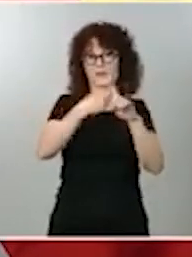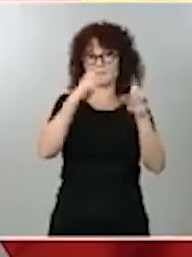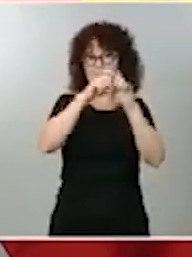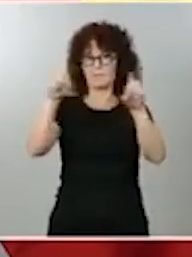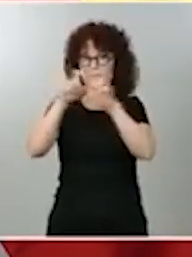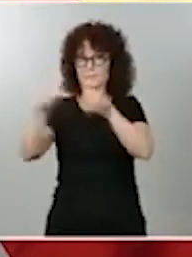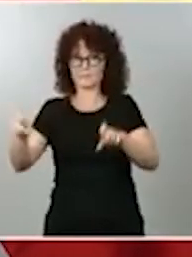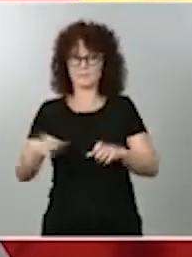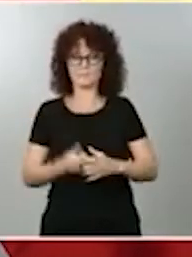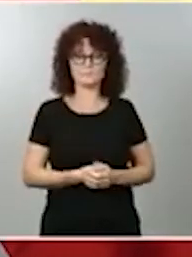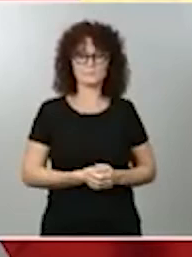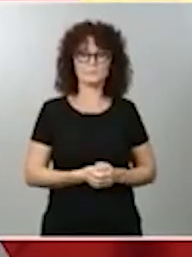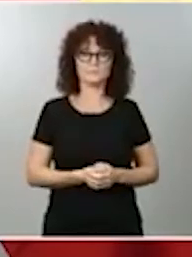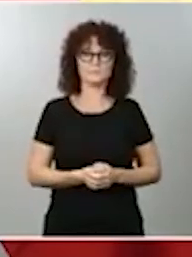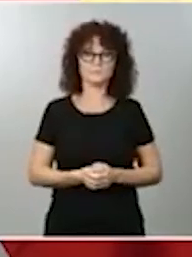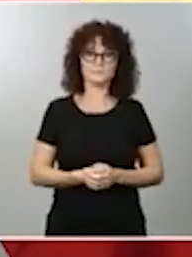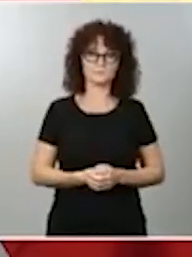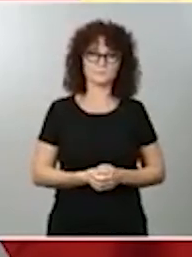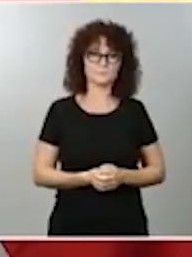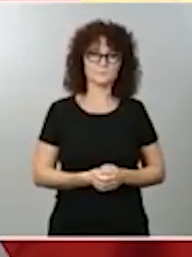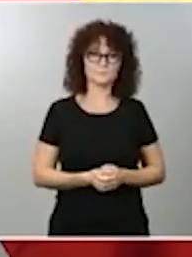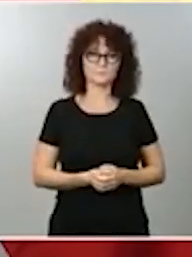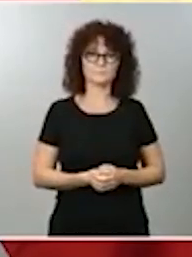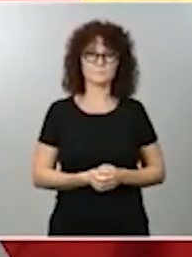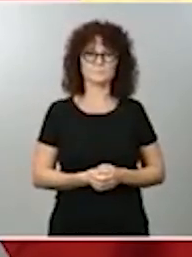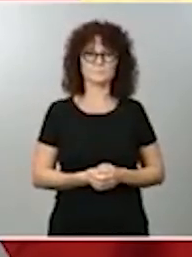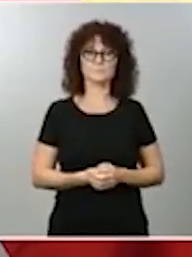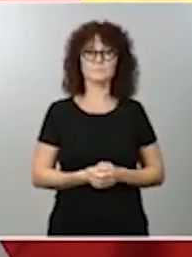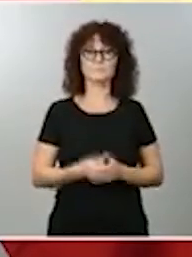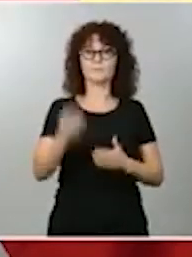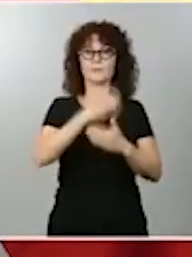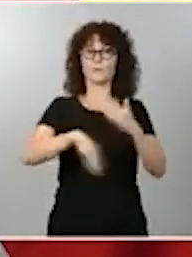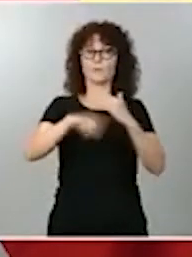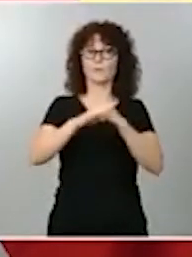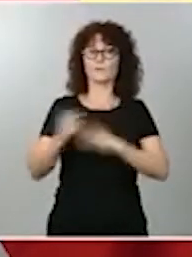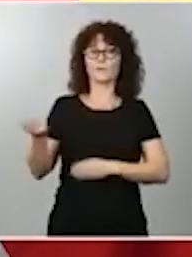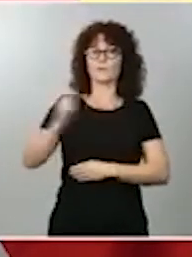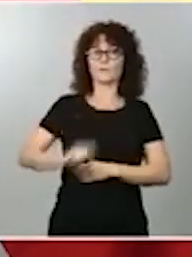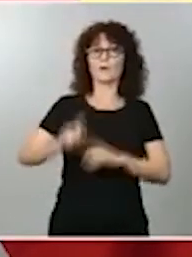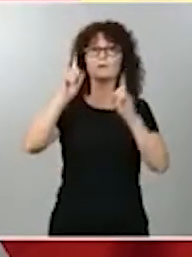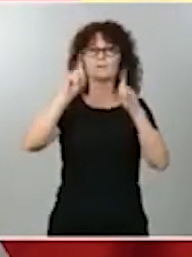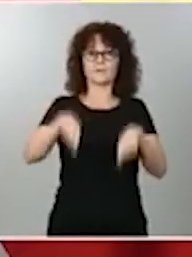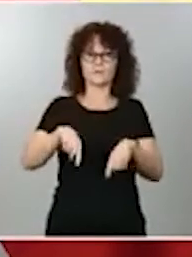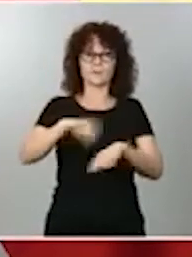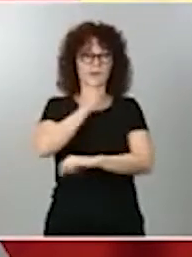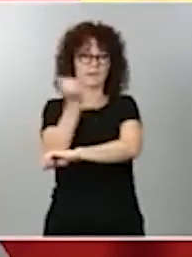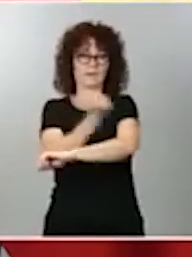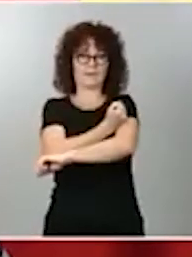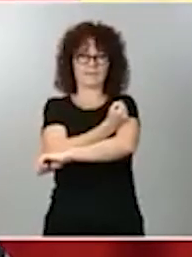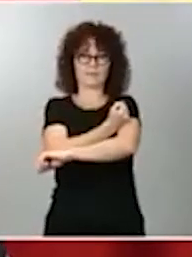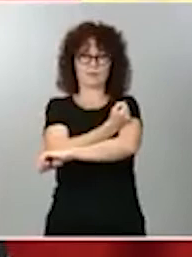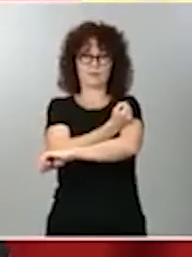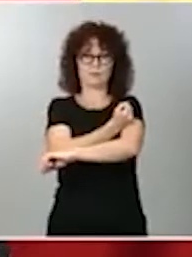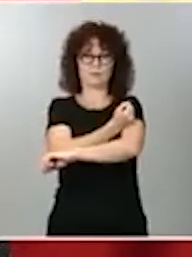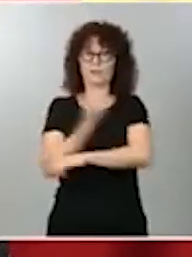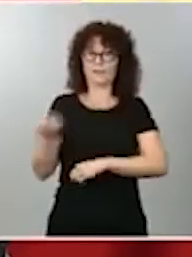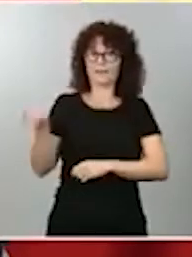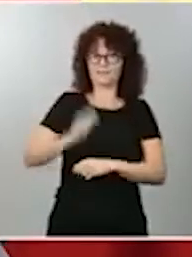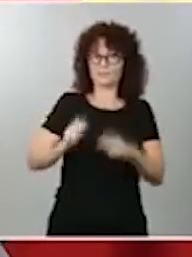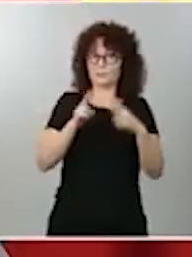los elementos de igualdad retributiva y del registro retributivo, también tendremos que examinar las